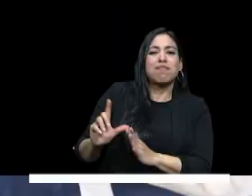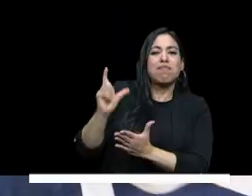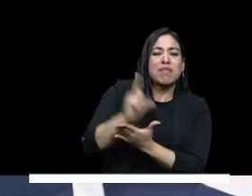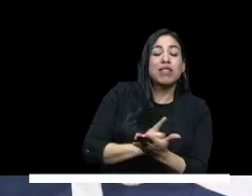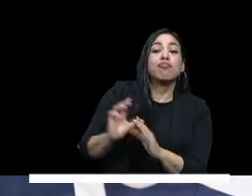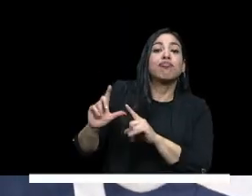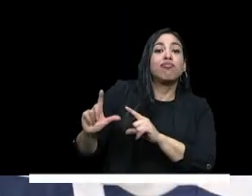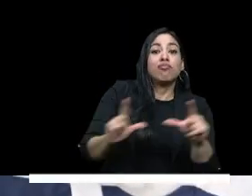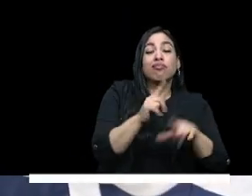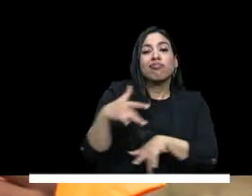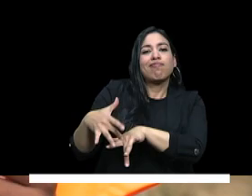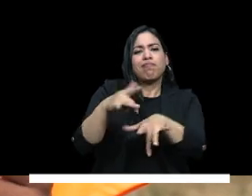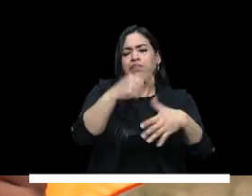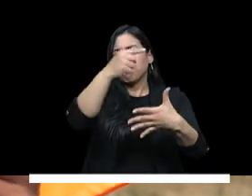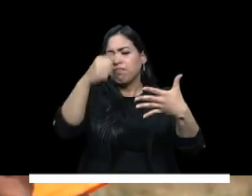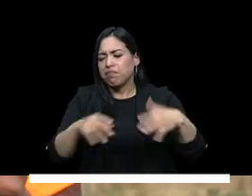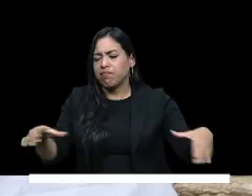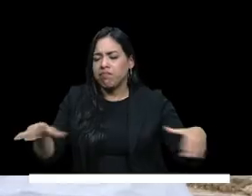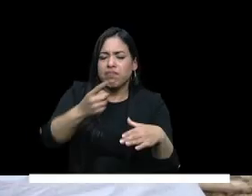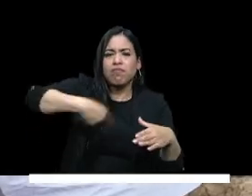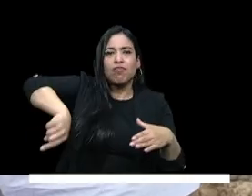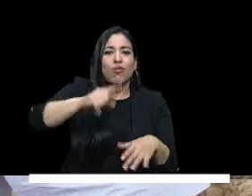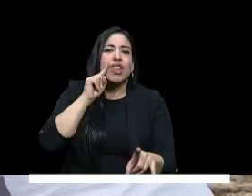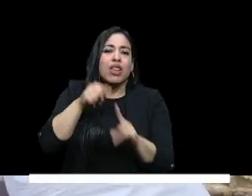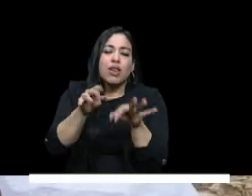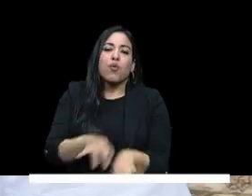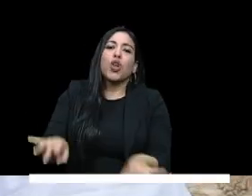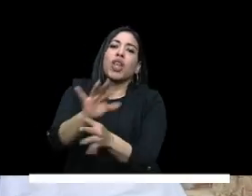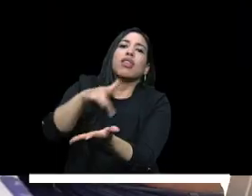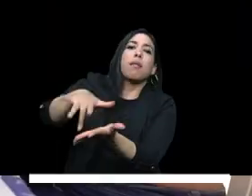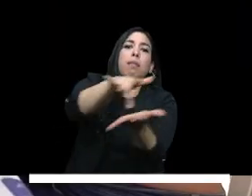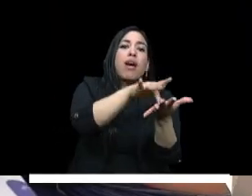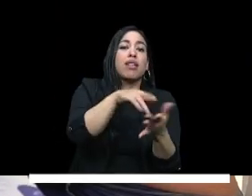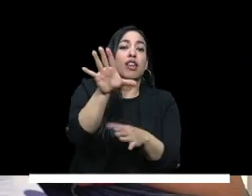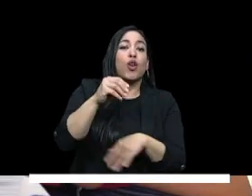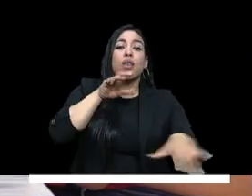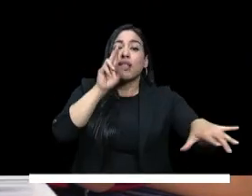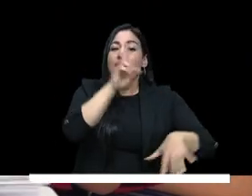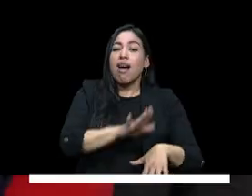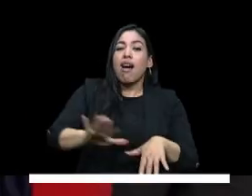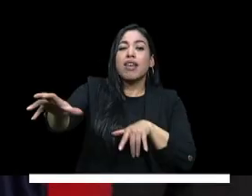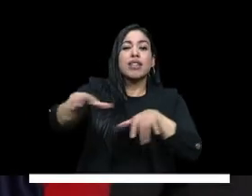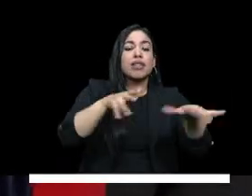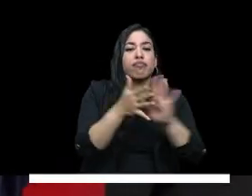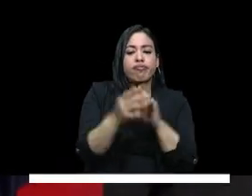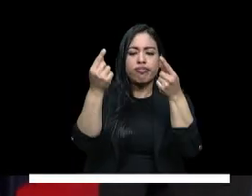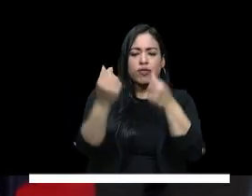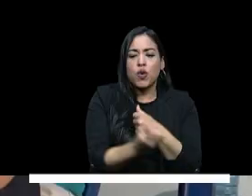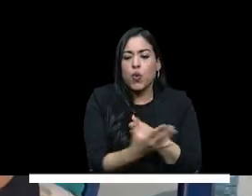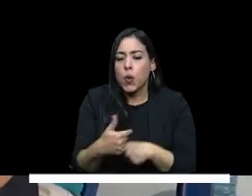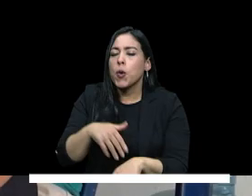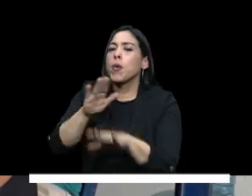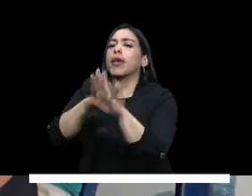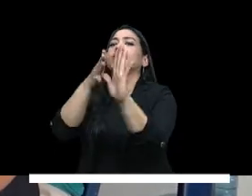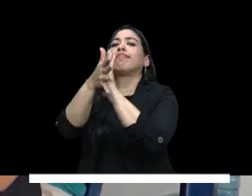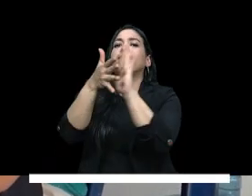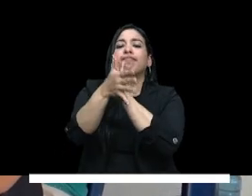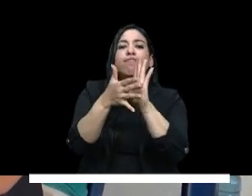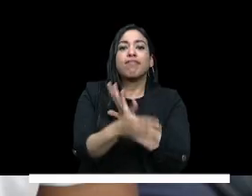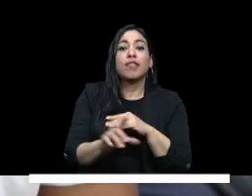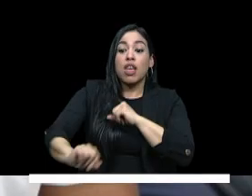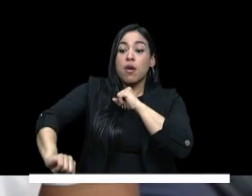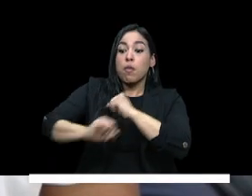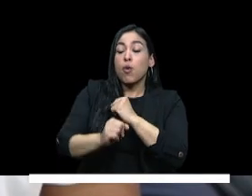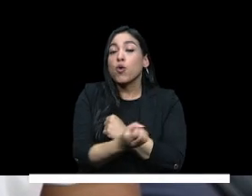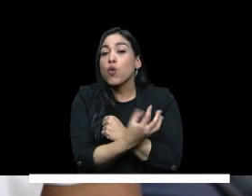actores y fomentando por supuesto la participación de todas las regiones del país hoy contamos ministra y Rosy con